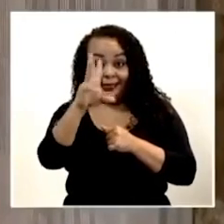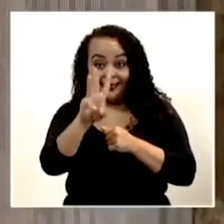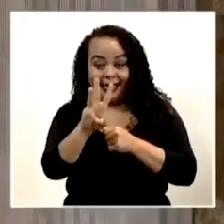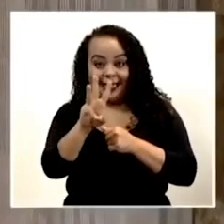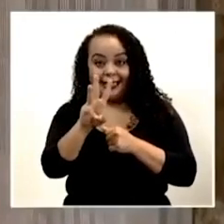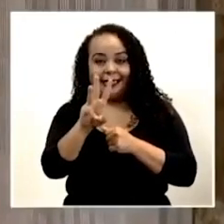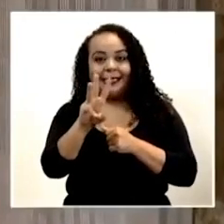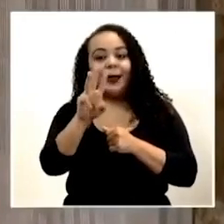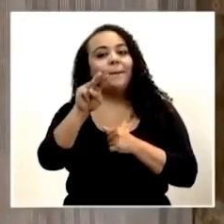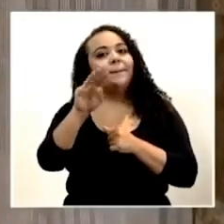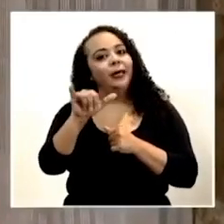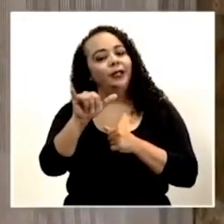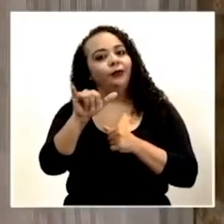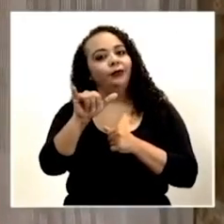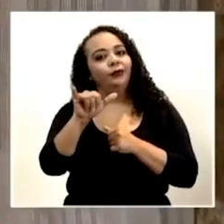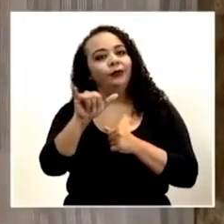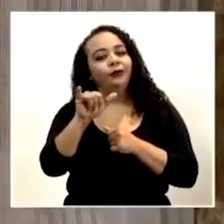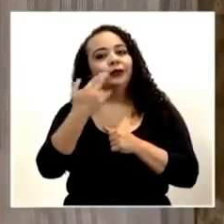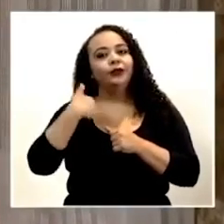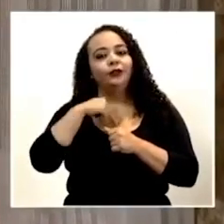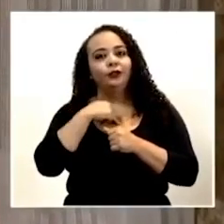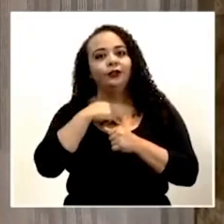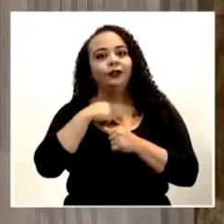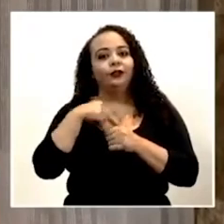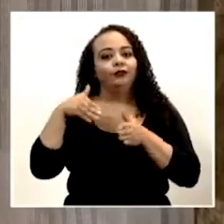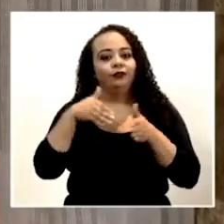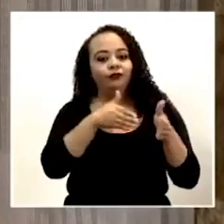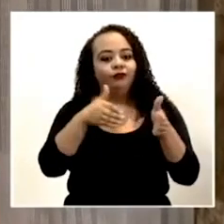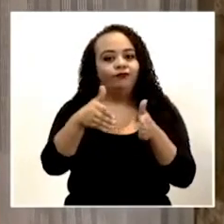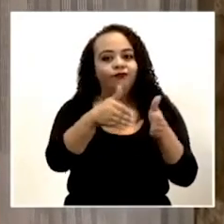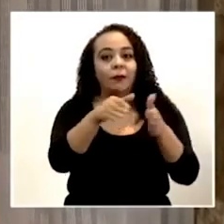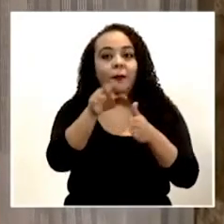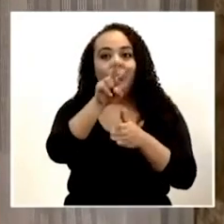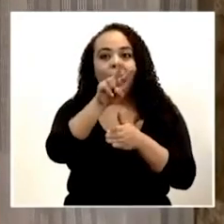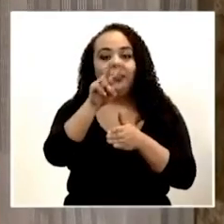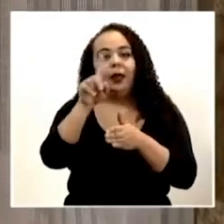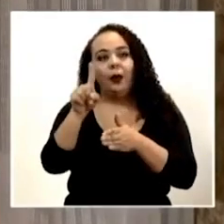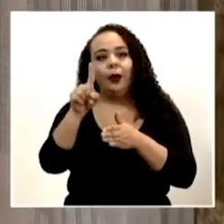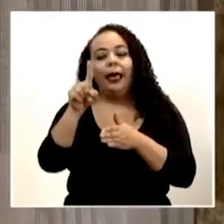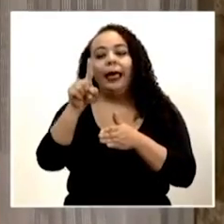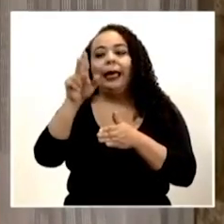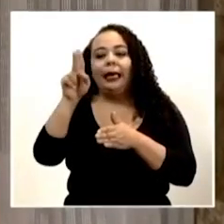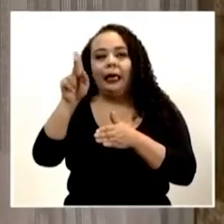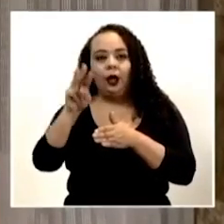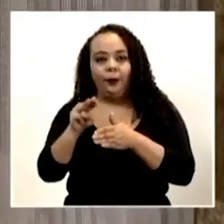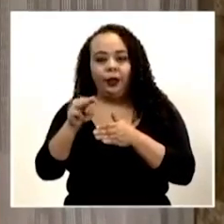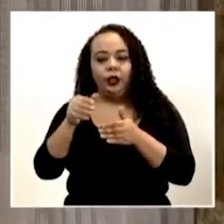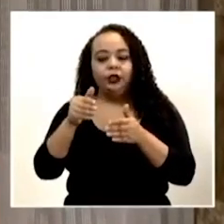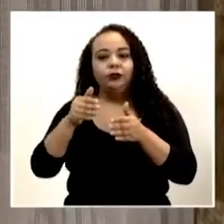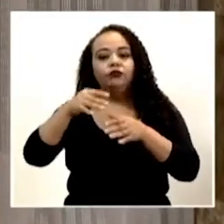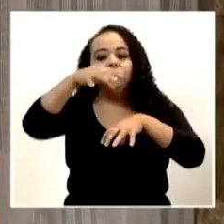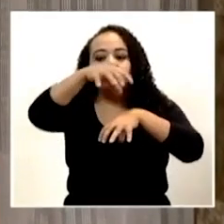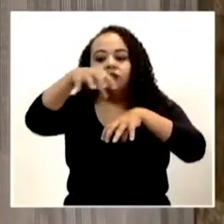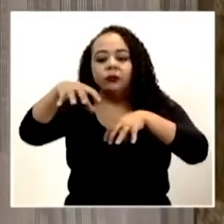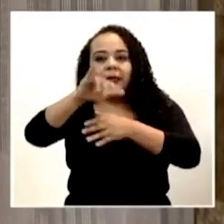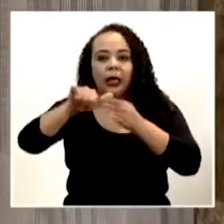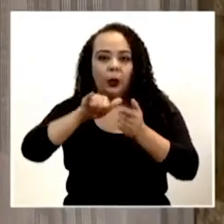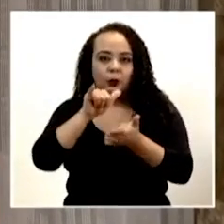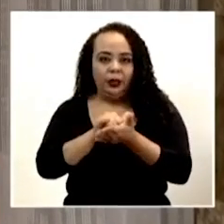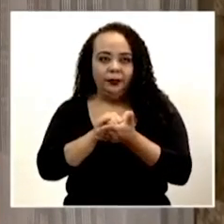16 de, de mayo. Eh, vamos a hacer un recorrido de veintiún kilómetros alrededor de San José. Y, eh,